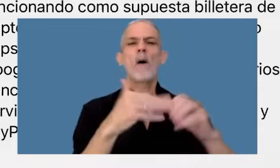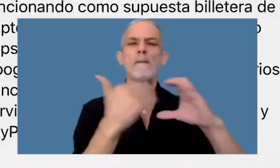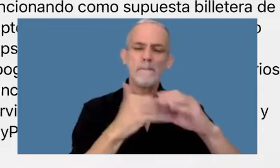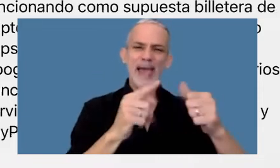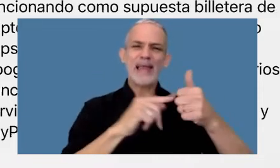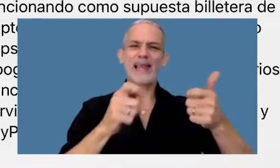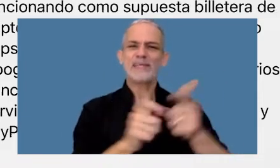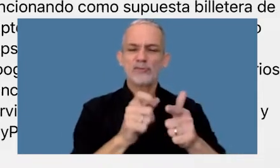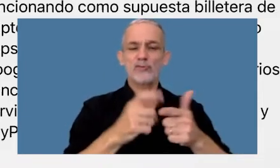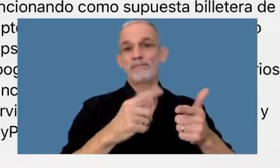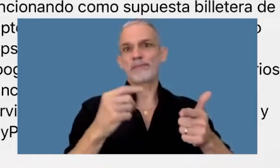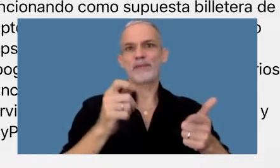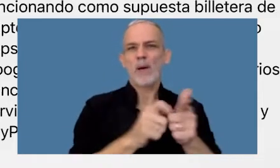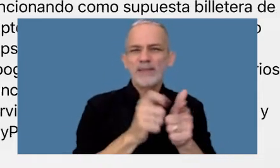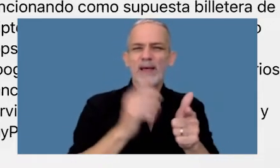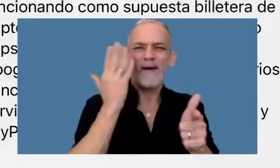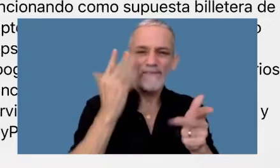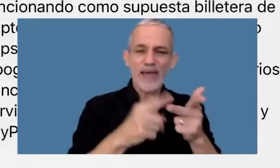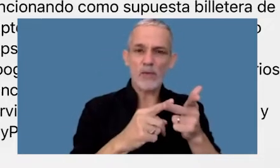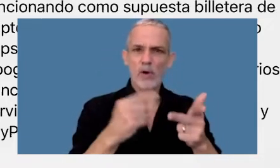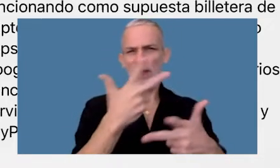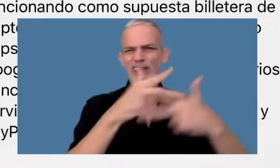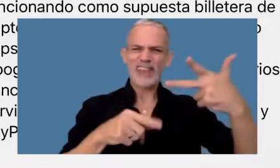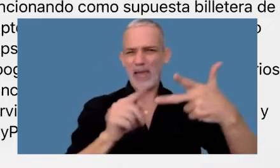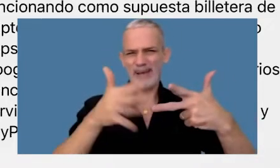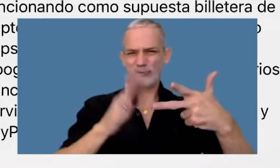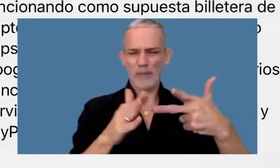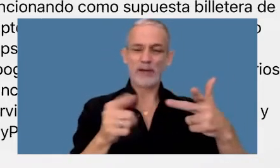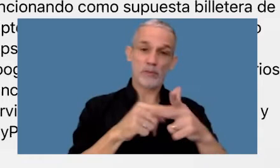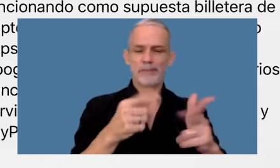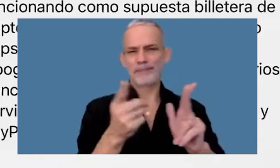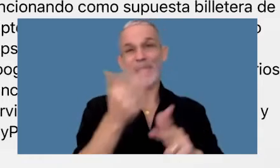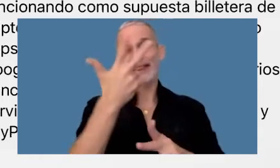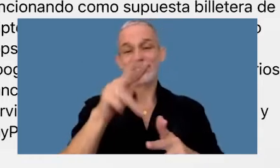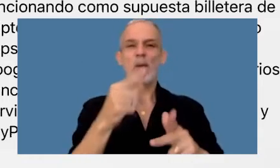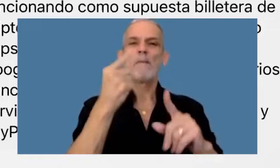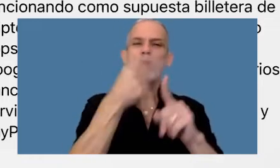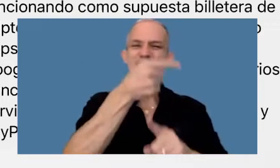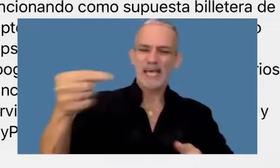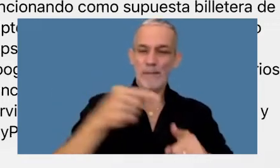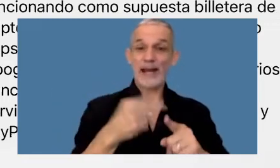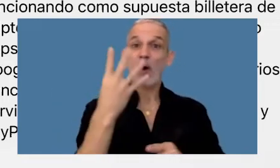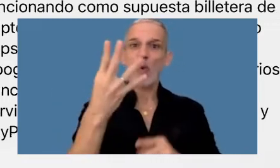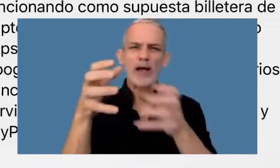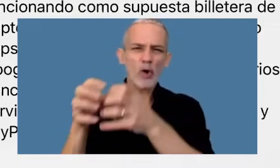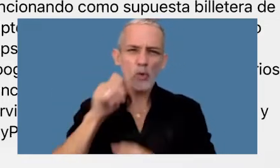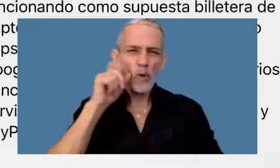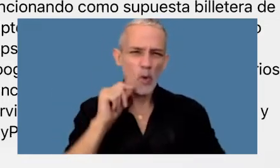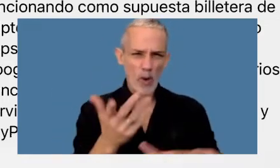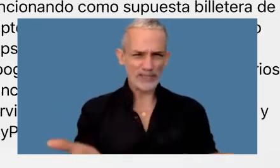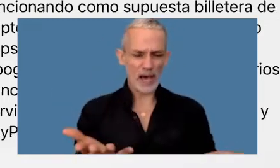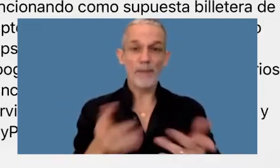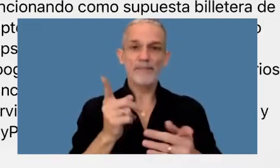redes sociales los argentinos usamos tres redes sociales tres y media por semana cuatro grupos de WhatsApp